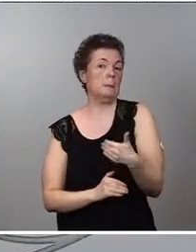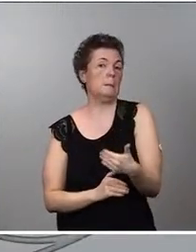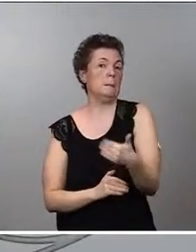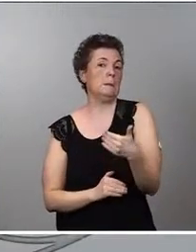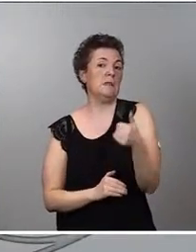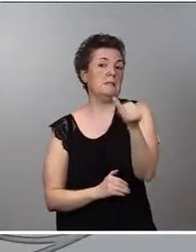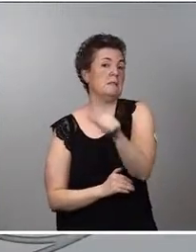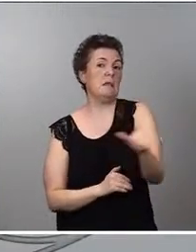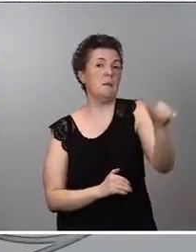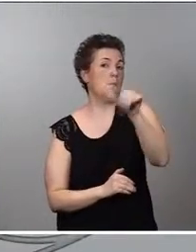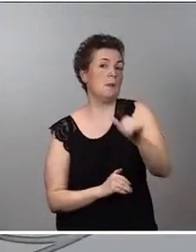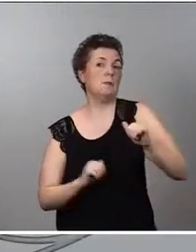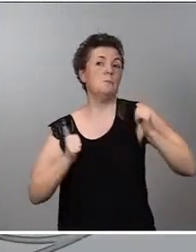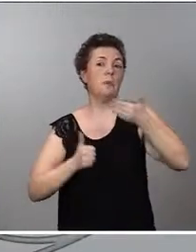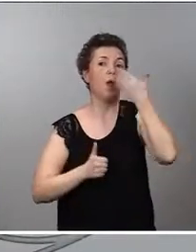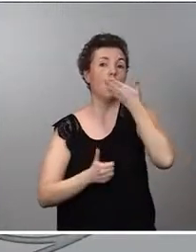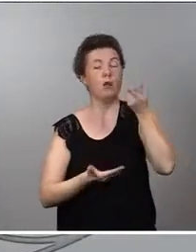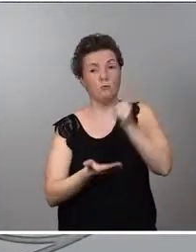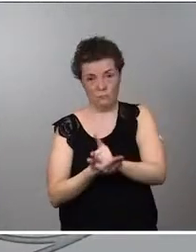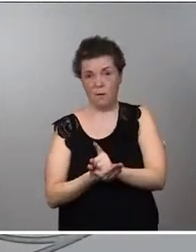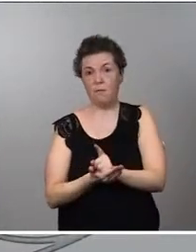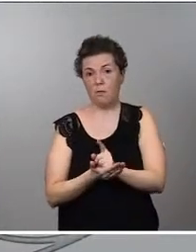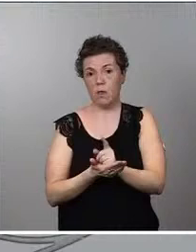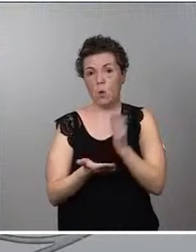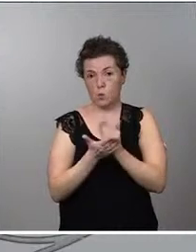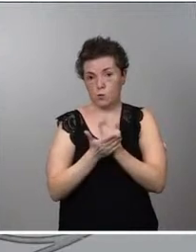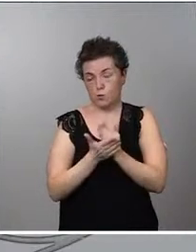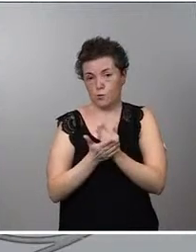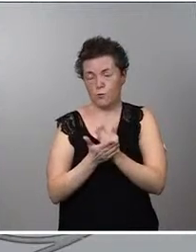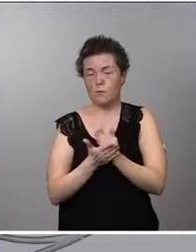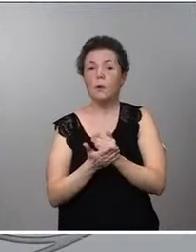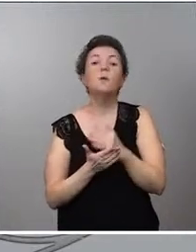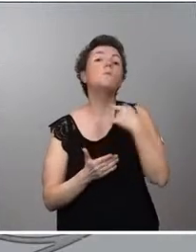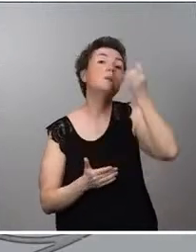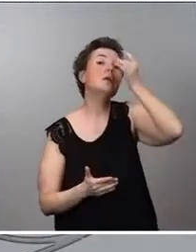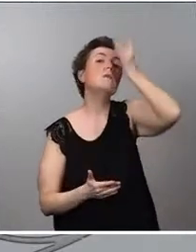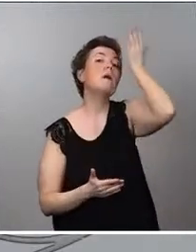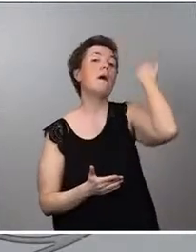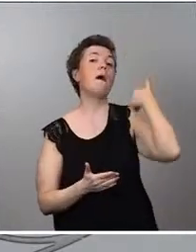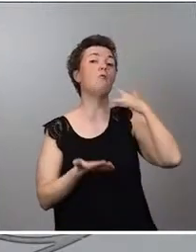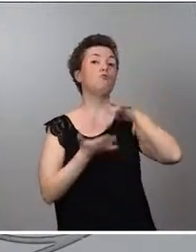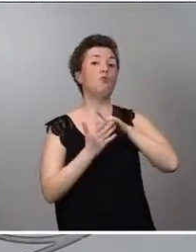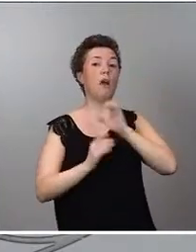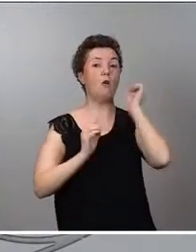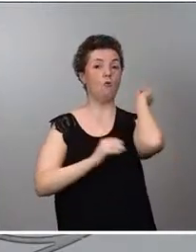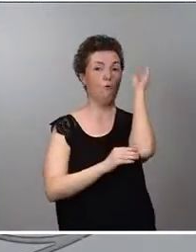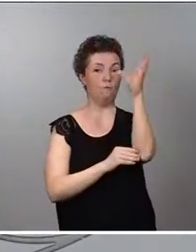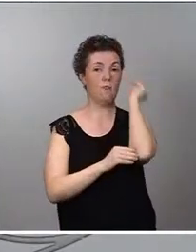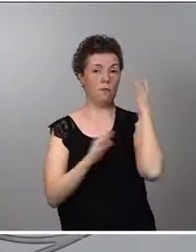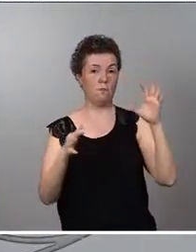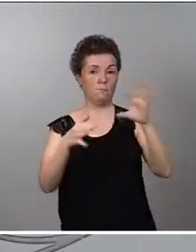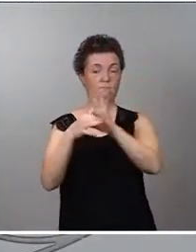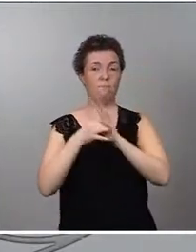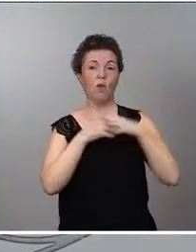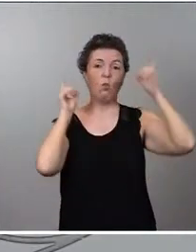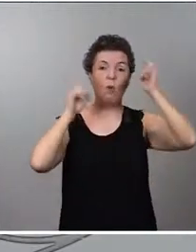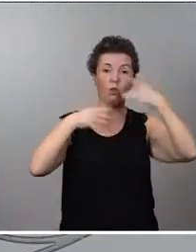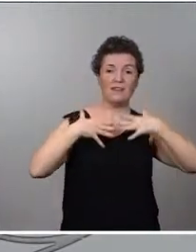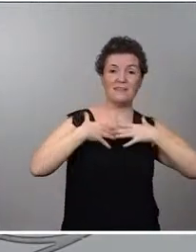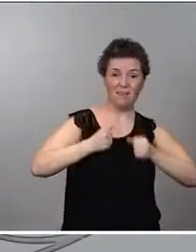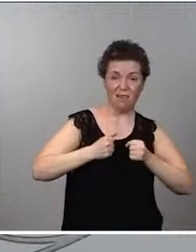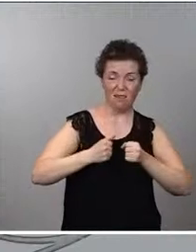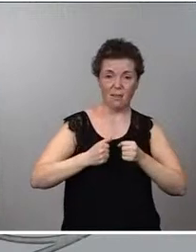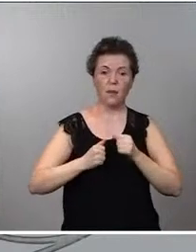de que empiece el curso escolar y la idea como también les comenté cuando celebramos la conferencia conjunta entre educación y sanidad es que al